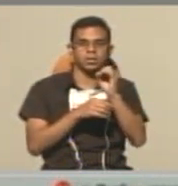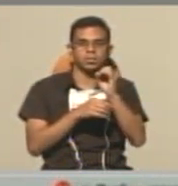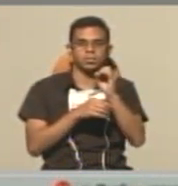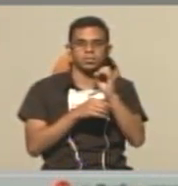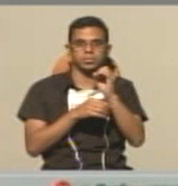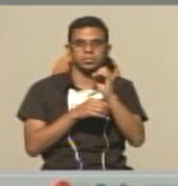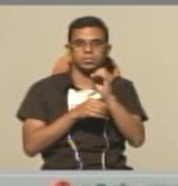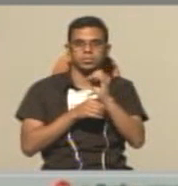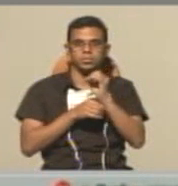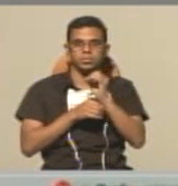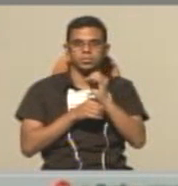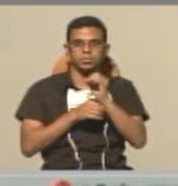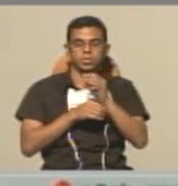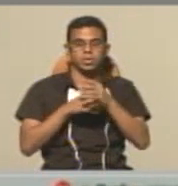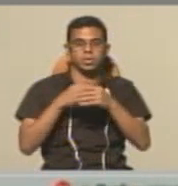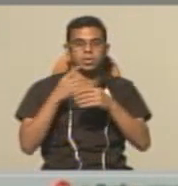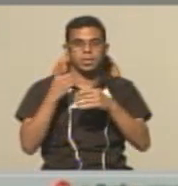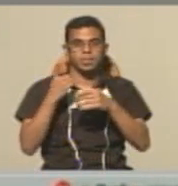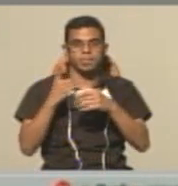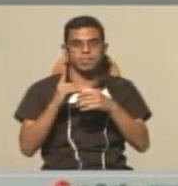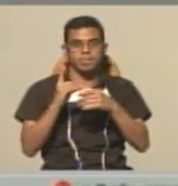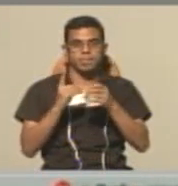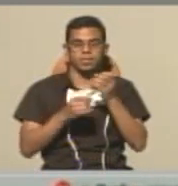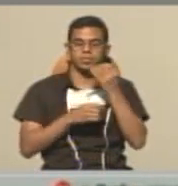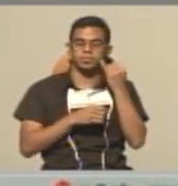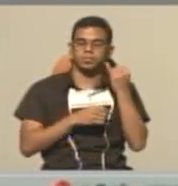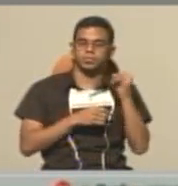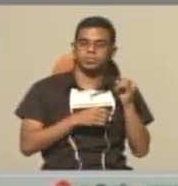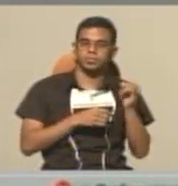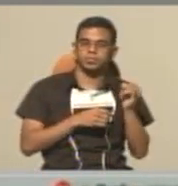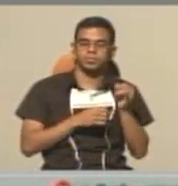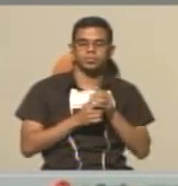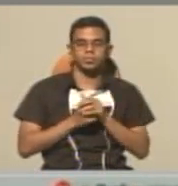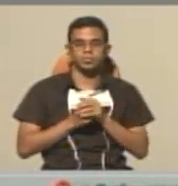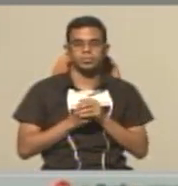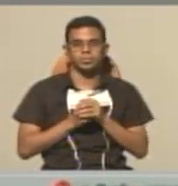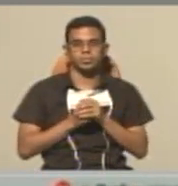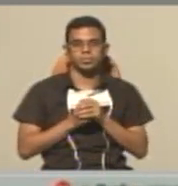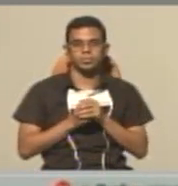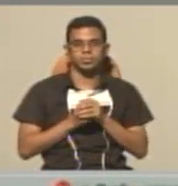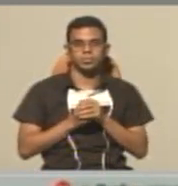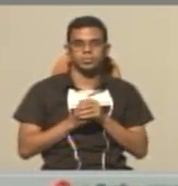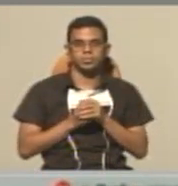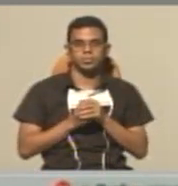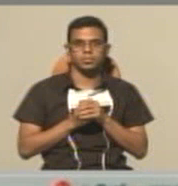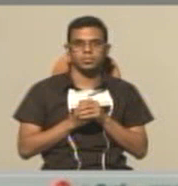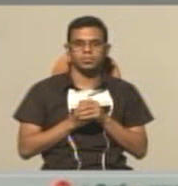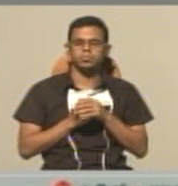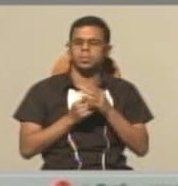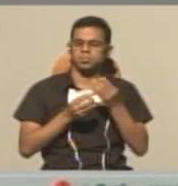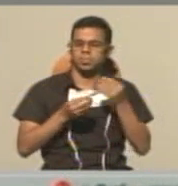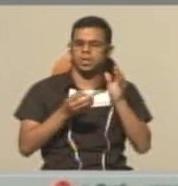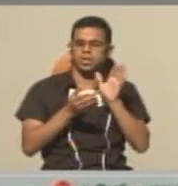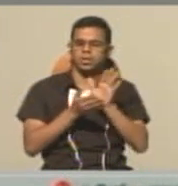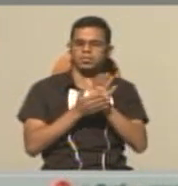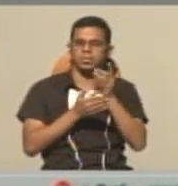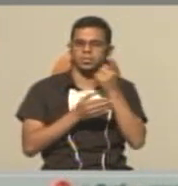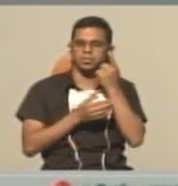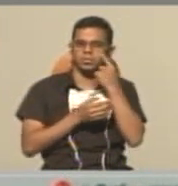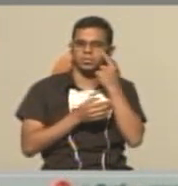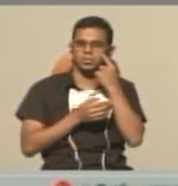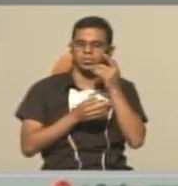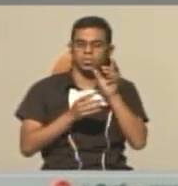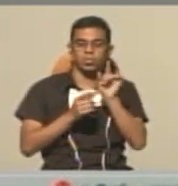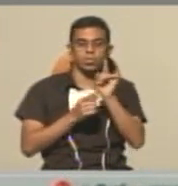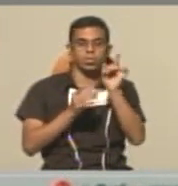en el canal derecho y el izquierdo. Reproduciremos nuestro audio. Una